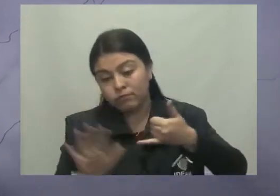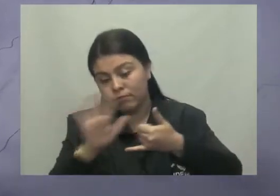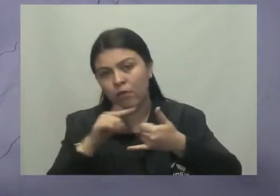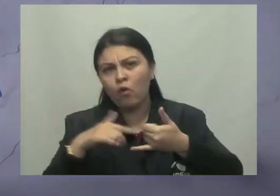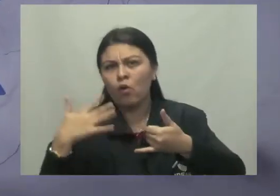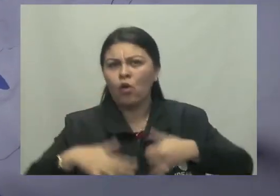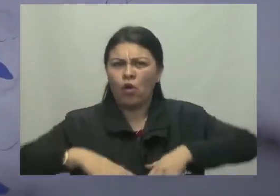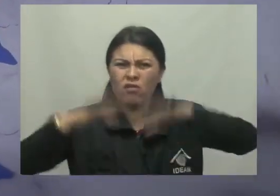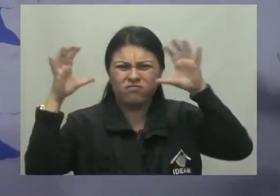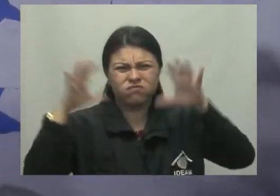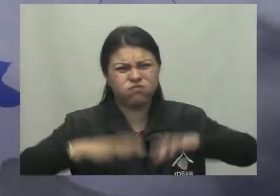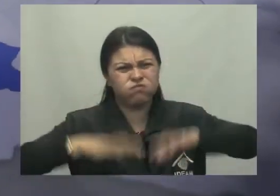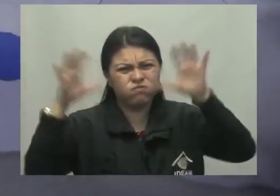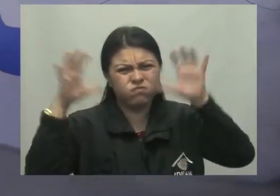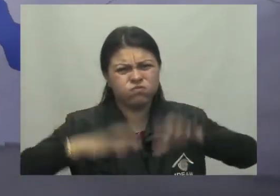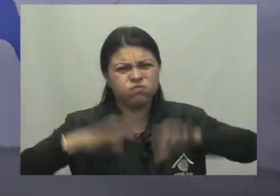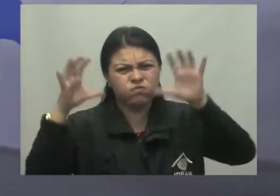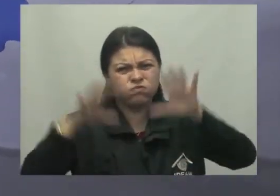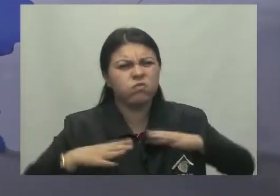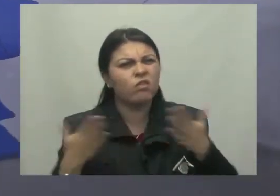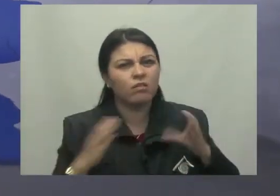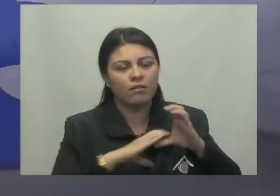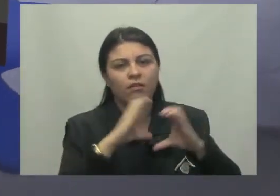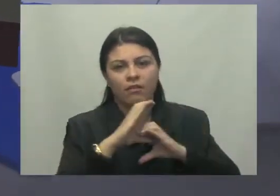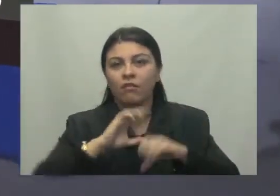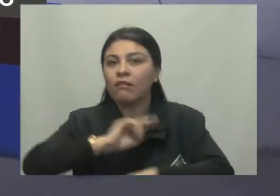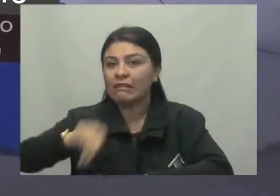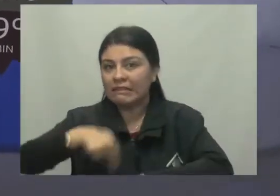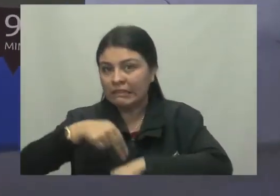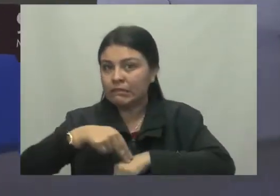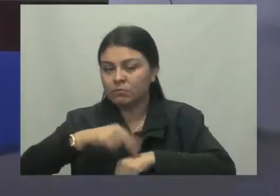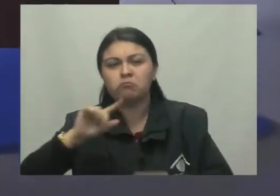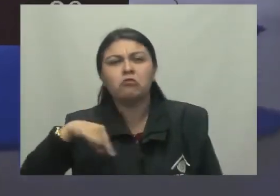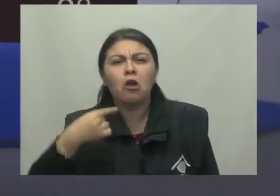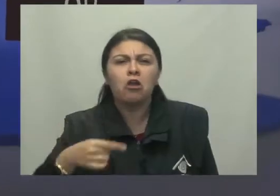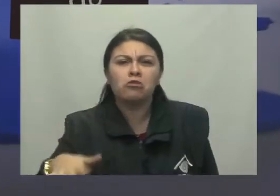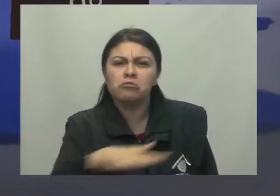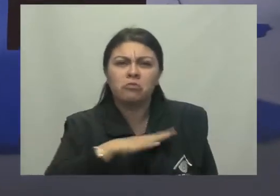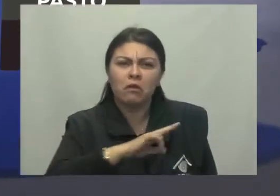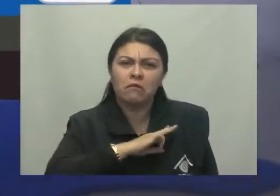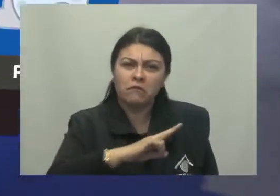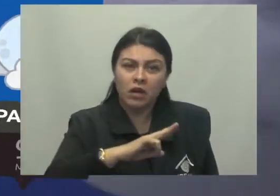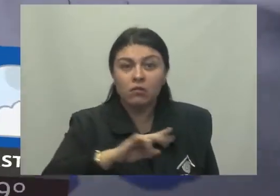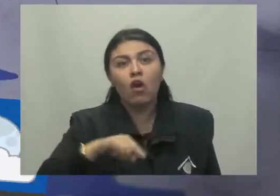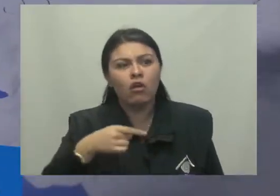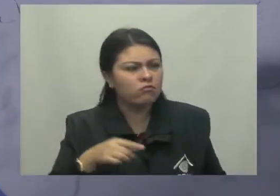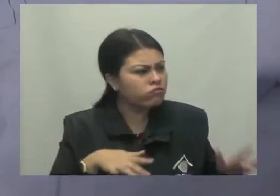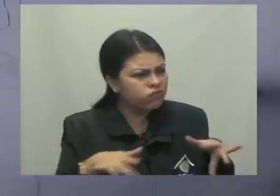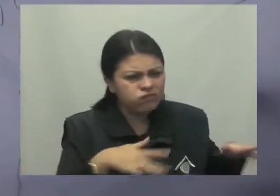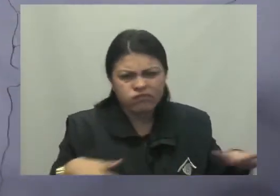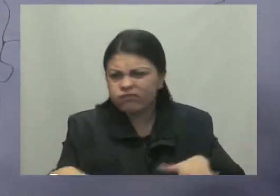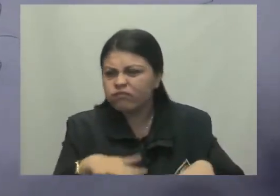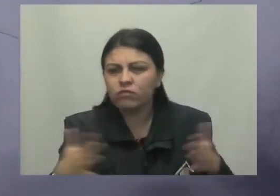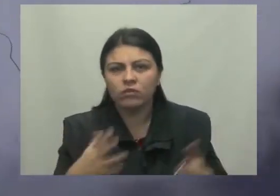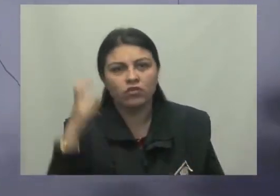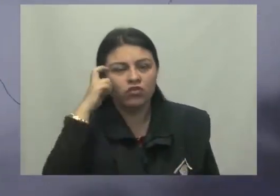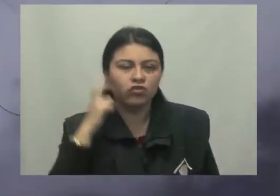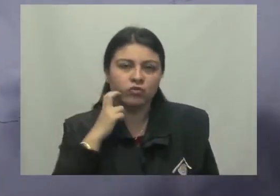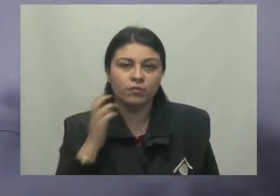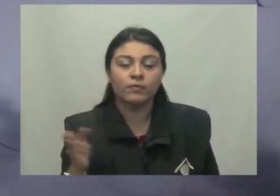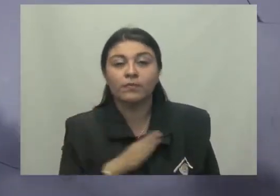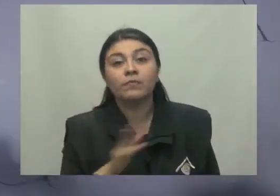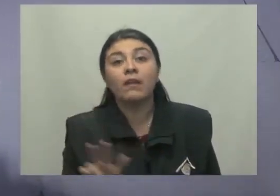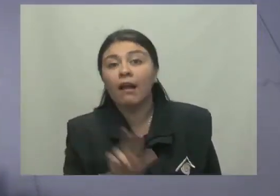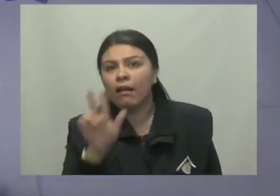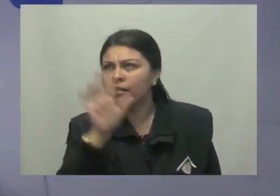lluvias más intensas y se esperan en Cauca y Nariño Con menor intensidad en el valle y zonas localizadas de Chocó Para la zona andina